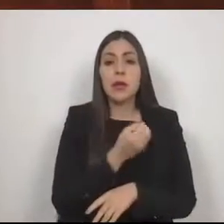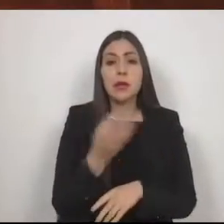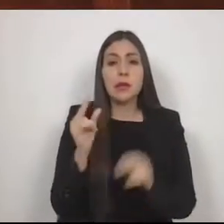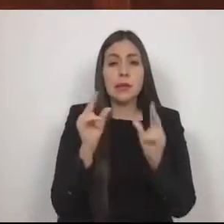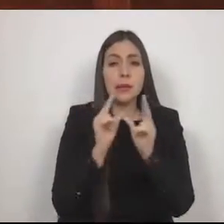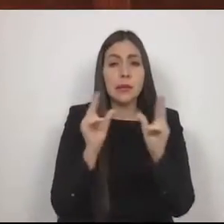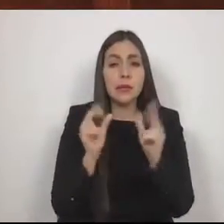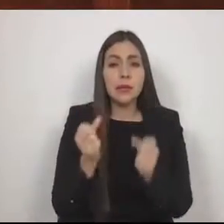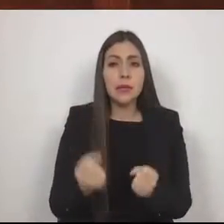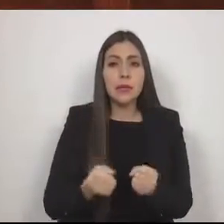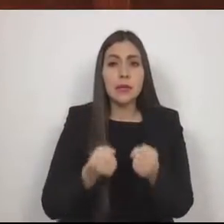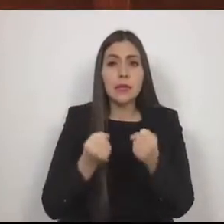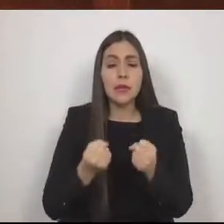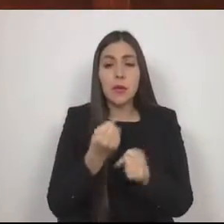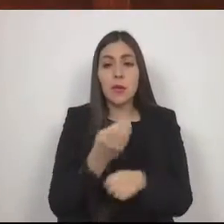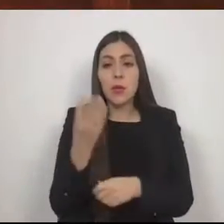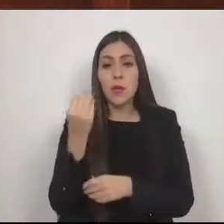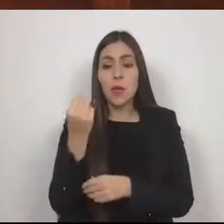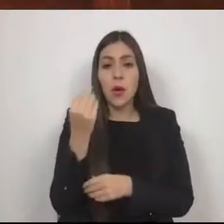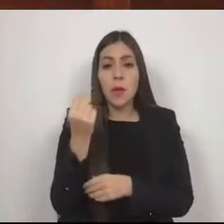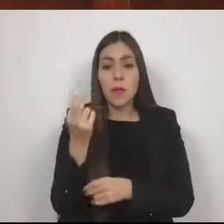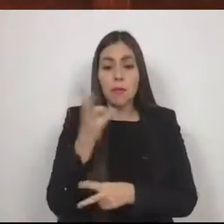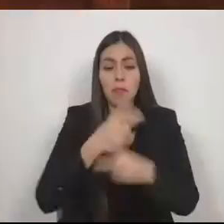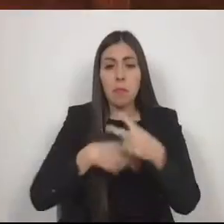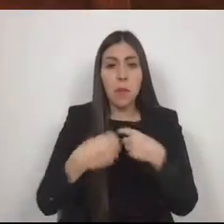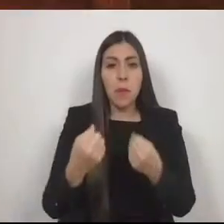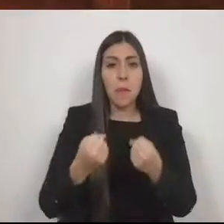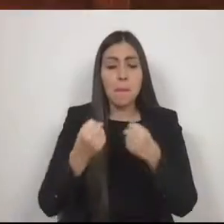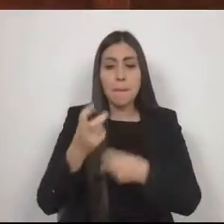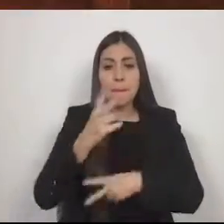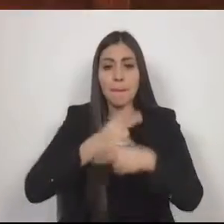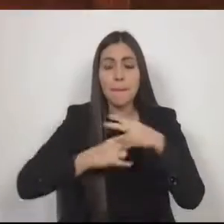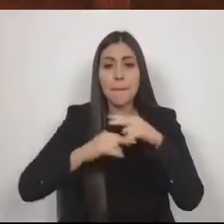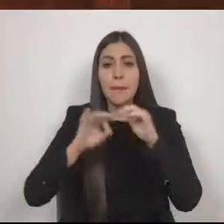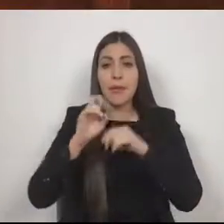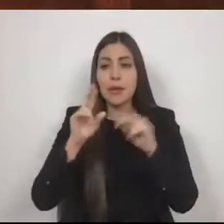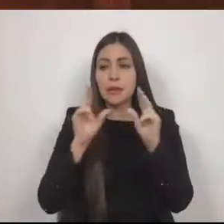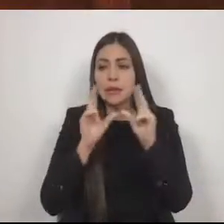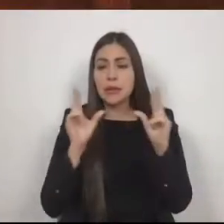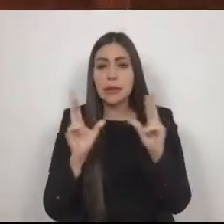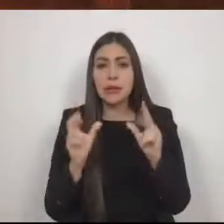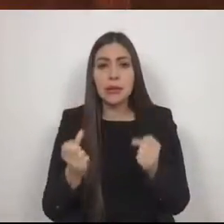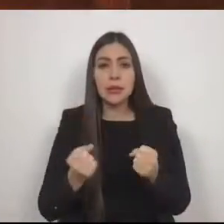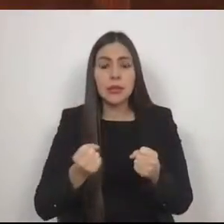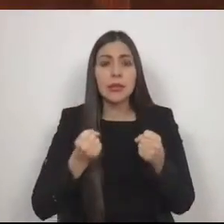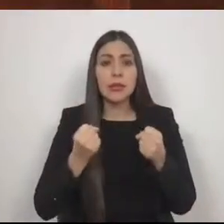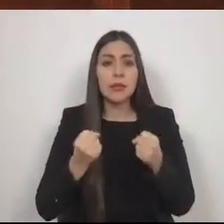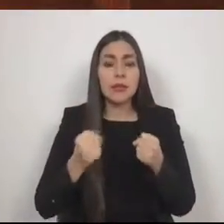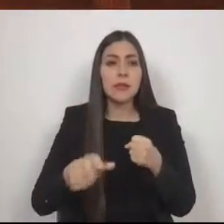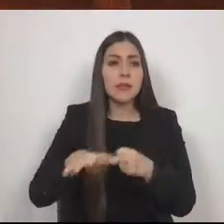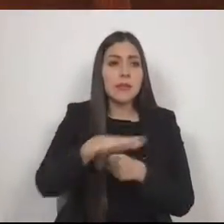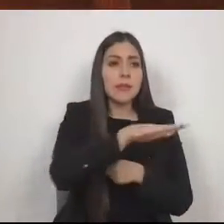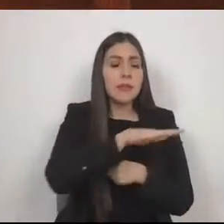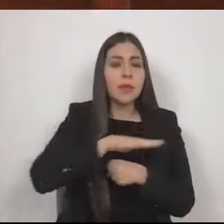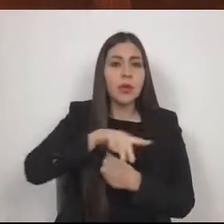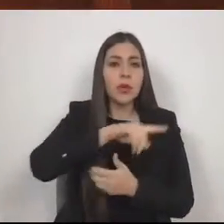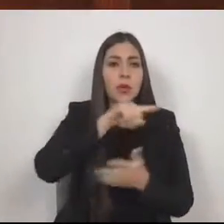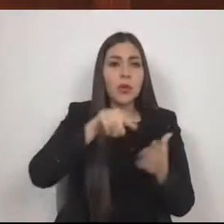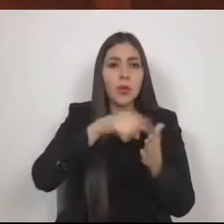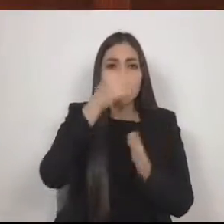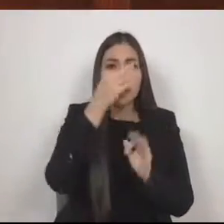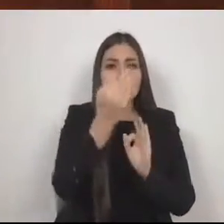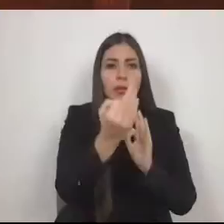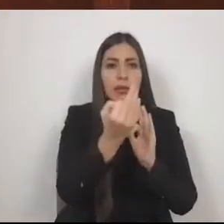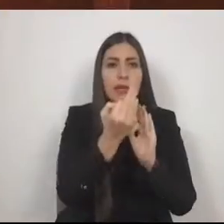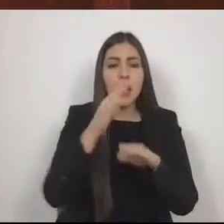con altas probabilidades de generar ondas gélidas, que afecten en su gran mayoría las zonas cercanas a las elevaciones